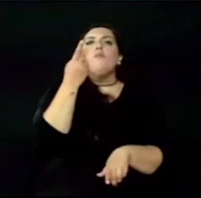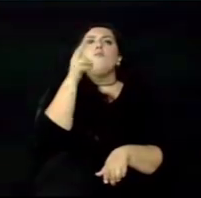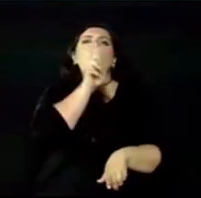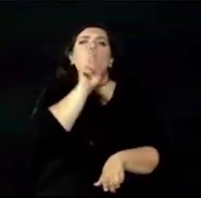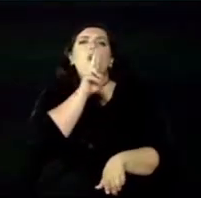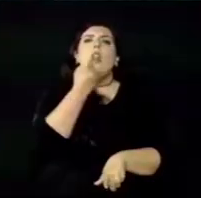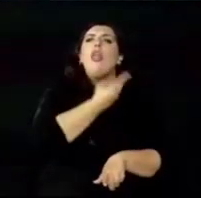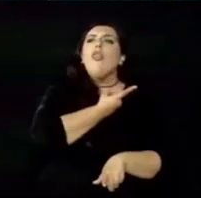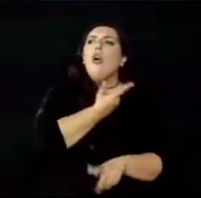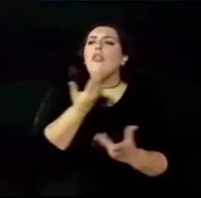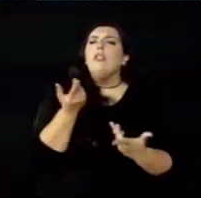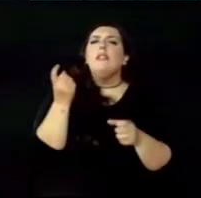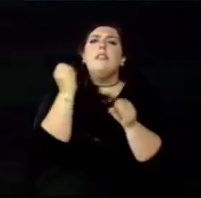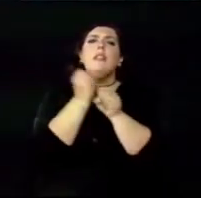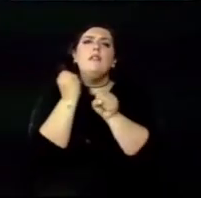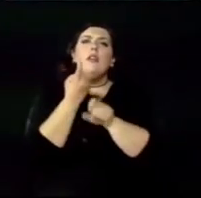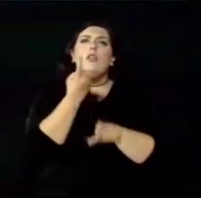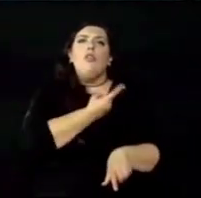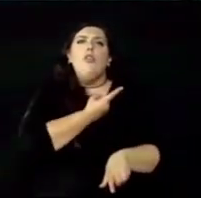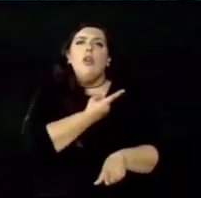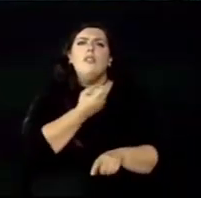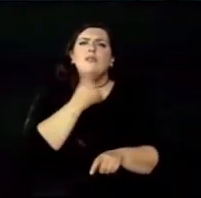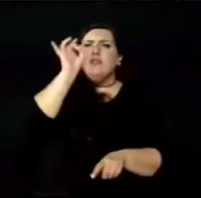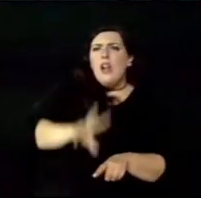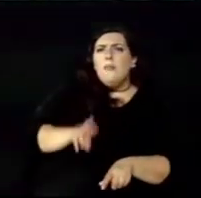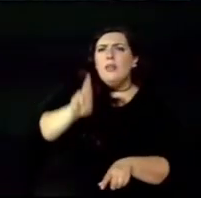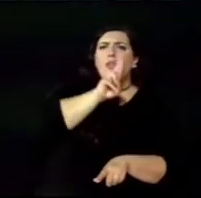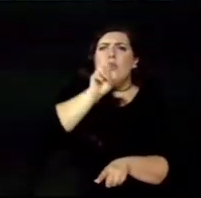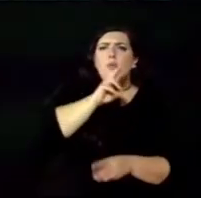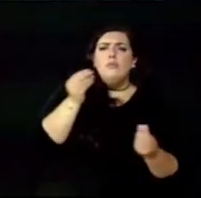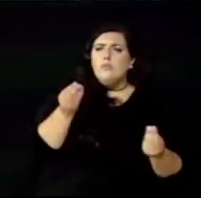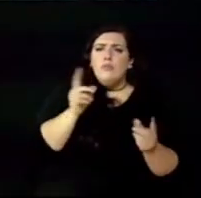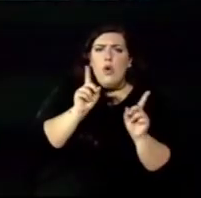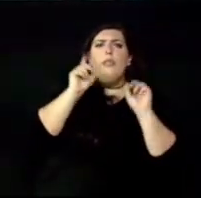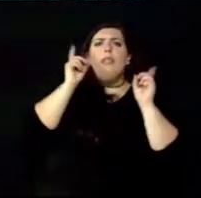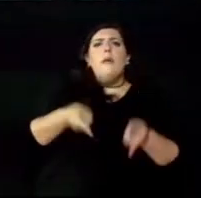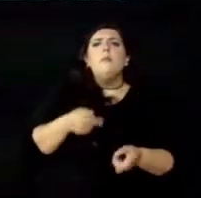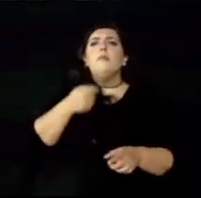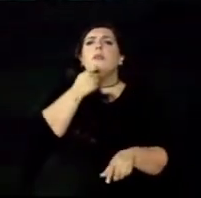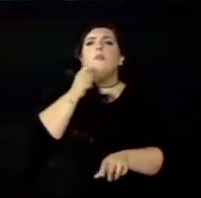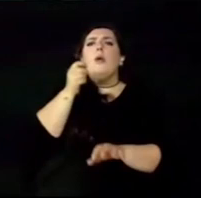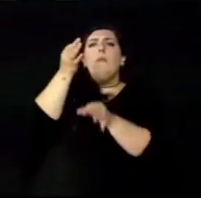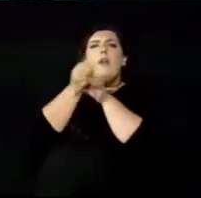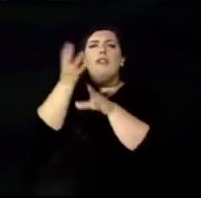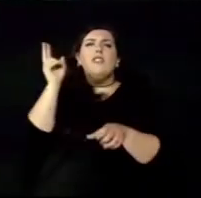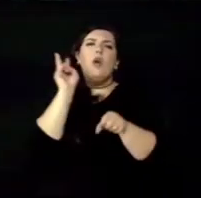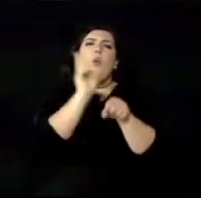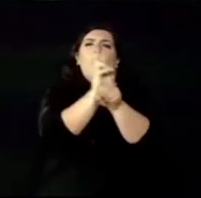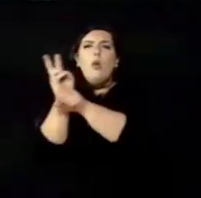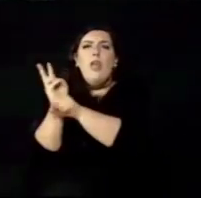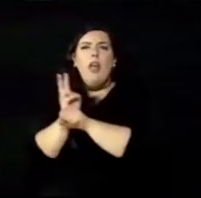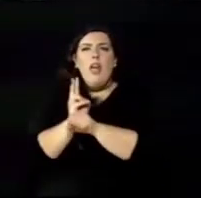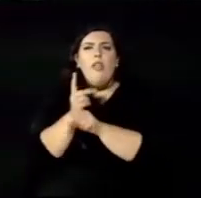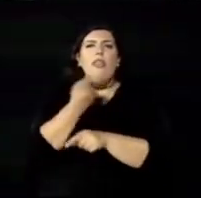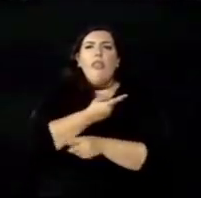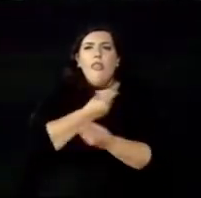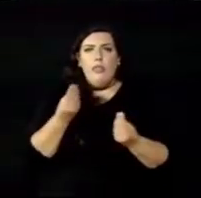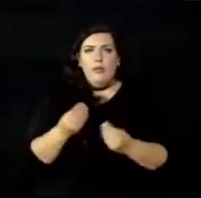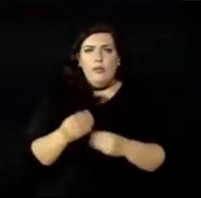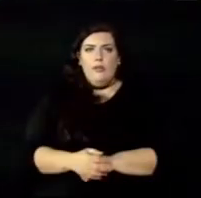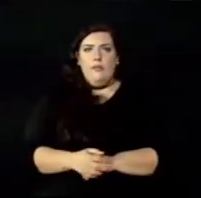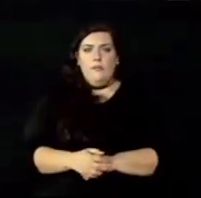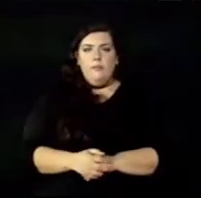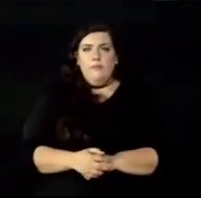financiero para garantizar la autonomía económica de las mujeres en los países de la región, plantea Alicia Bárcena,